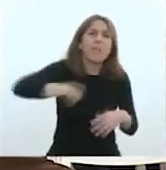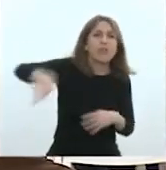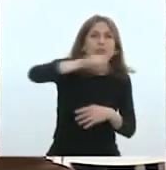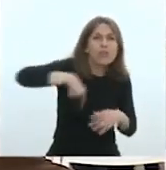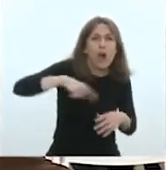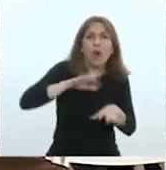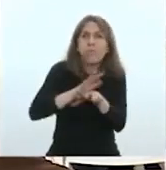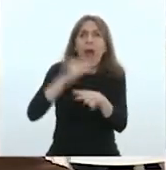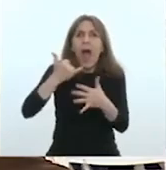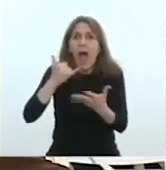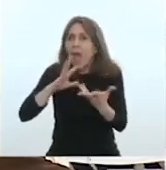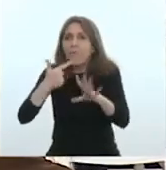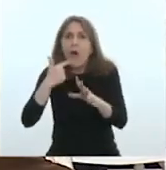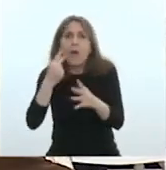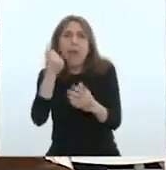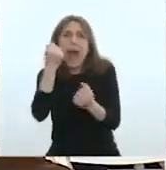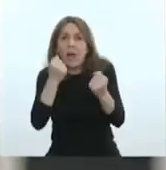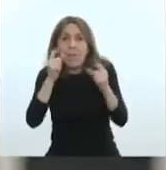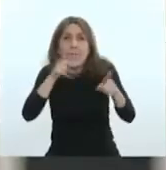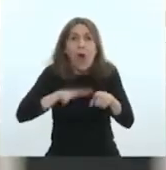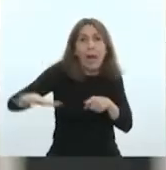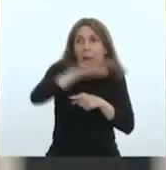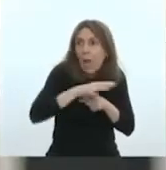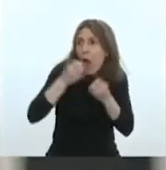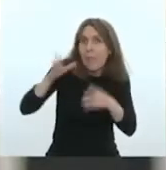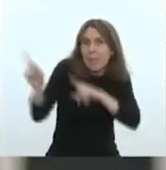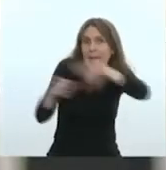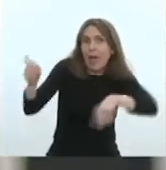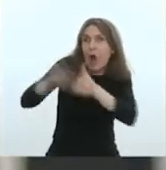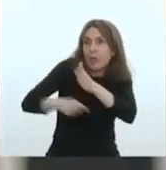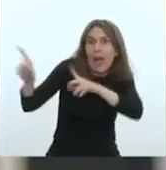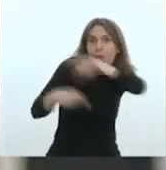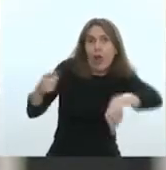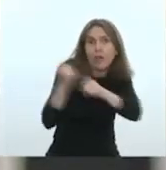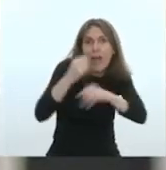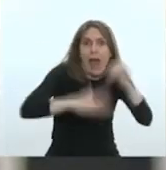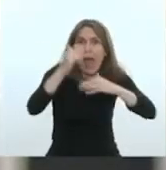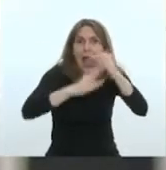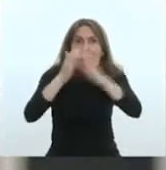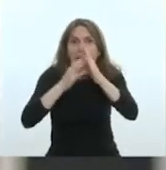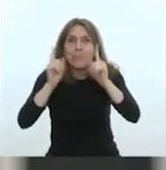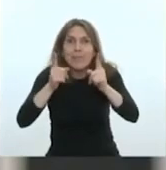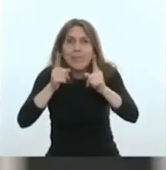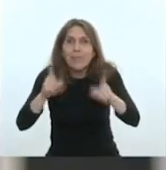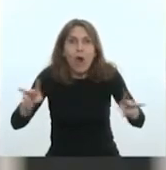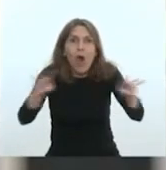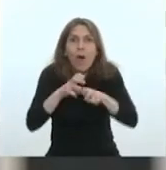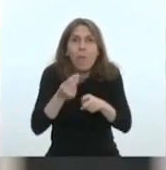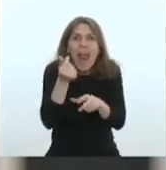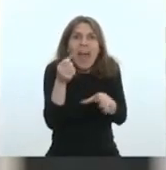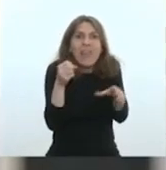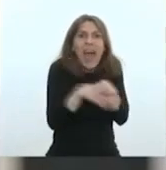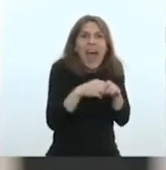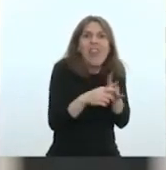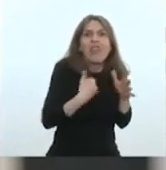reciclar la economía del lugar, pensar que esto rápidamente vuelve al lugar. No creemos en el derrame, creemos en